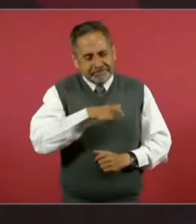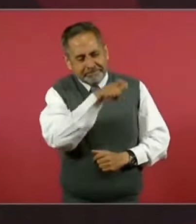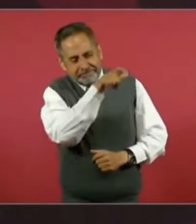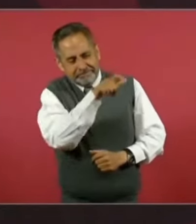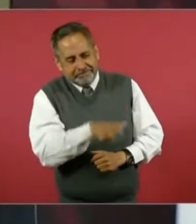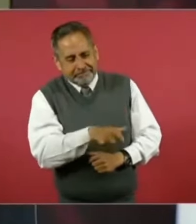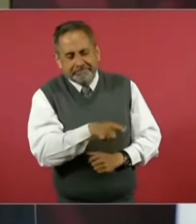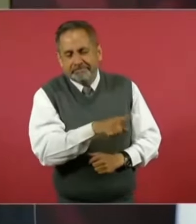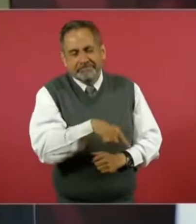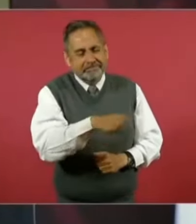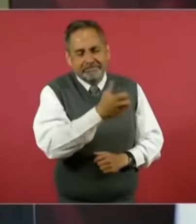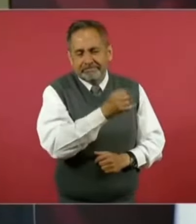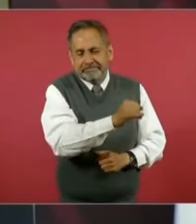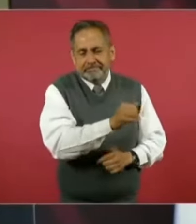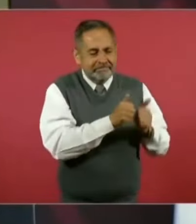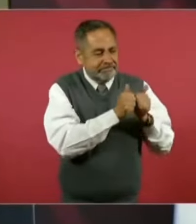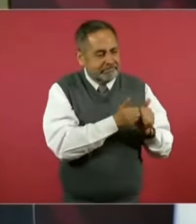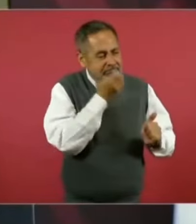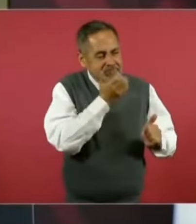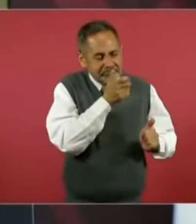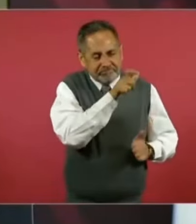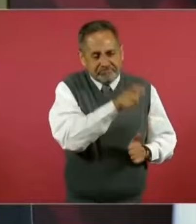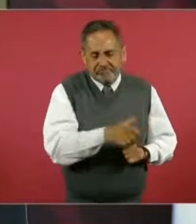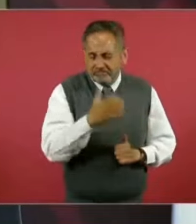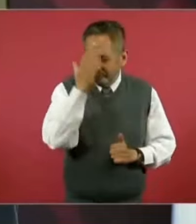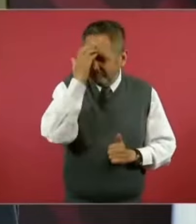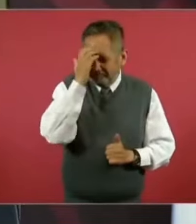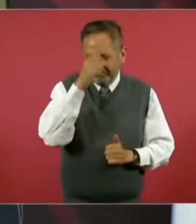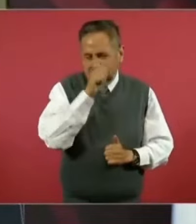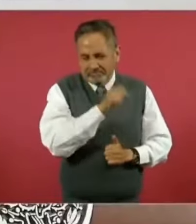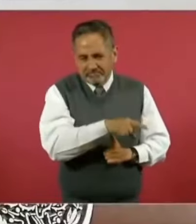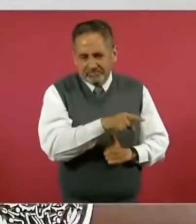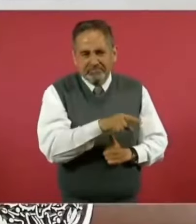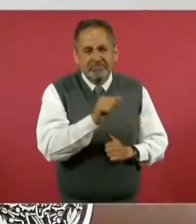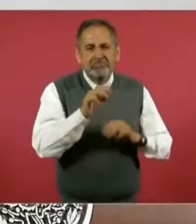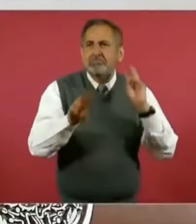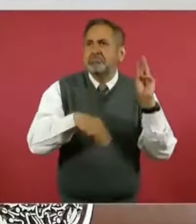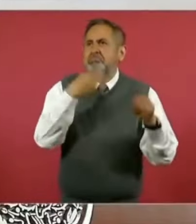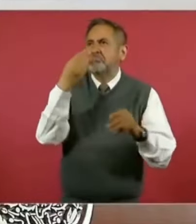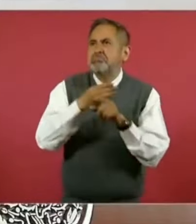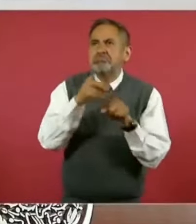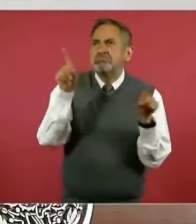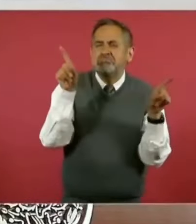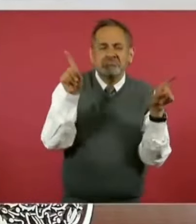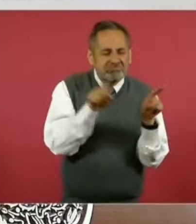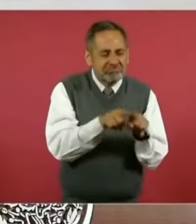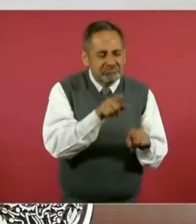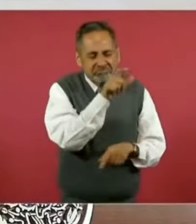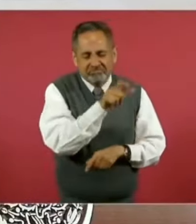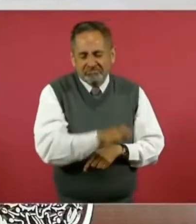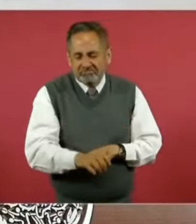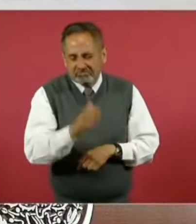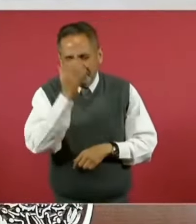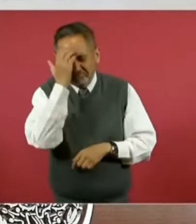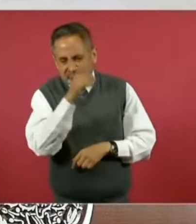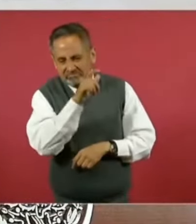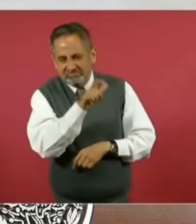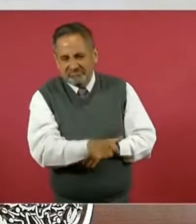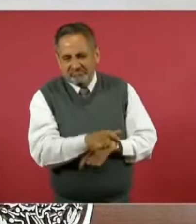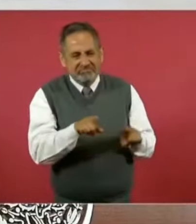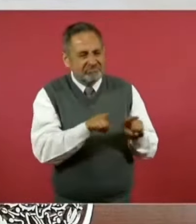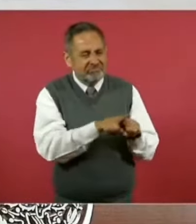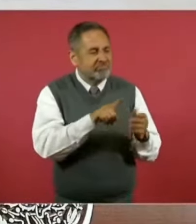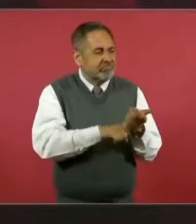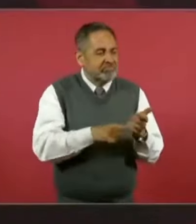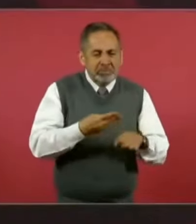conservadores. Aquí y en otras partes del mundo, son muy